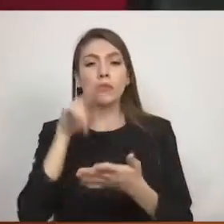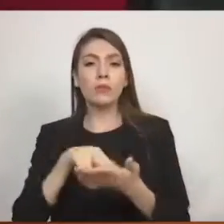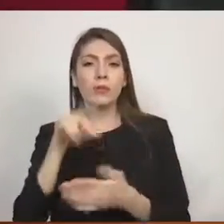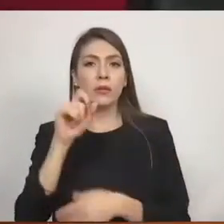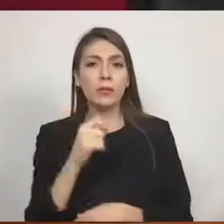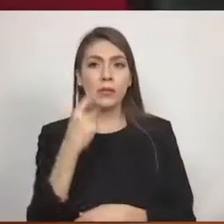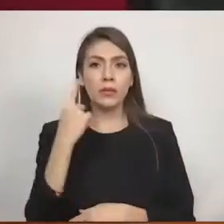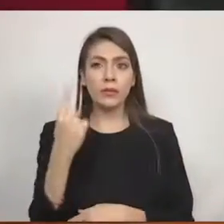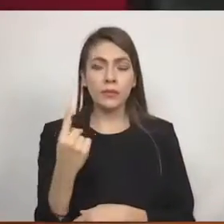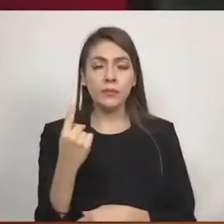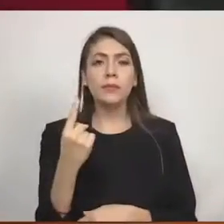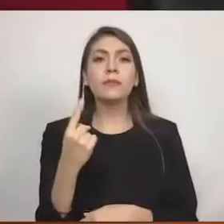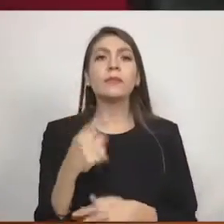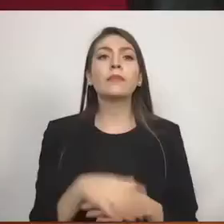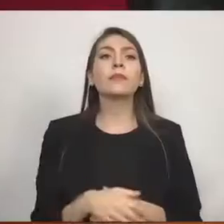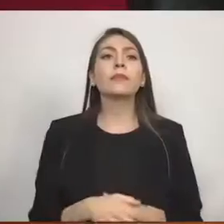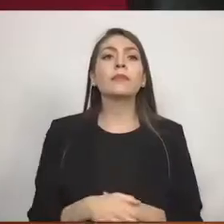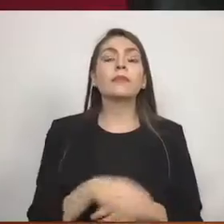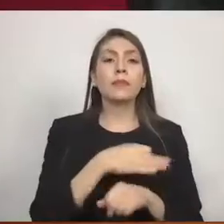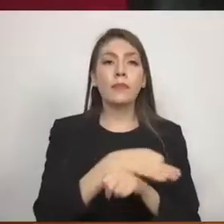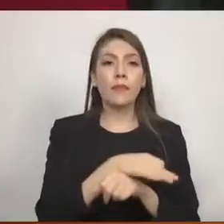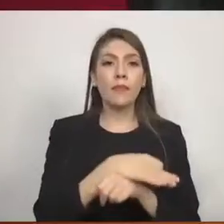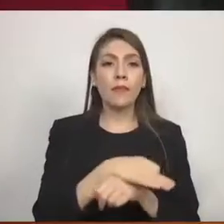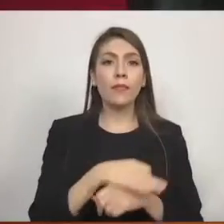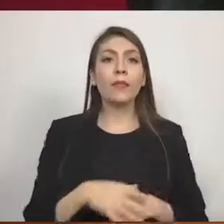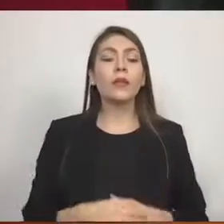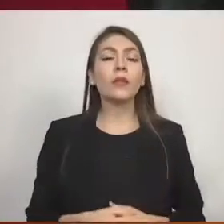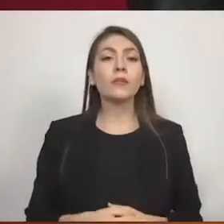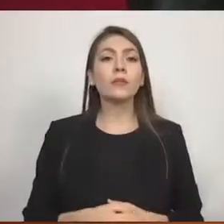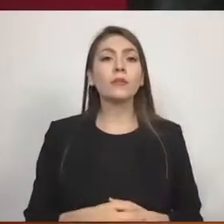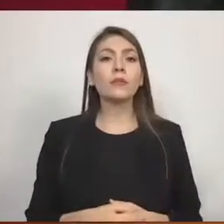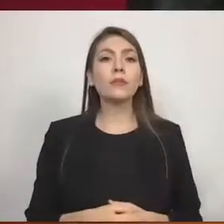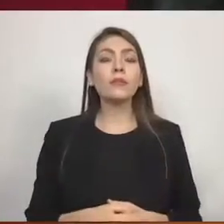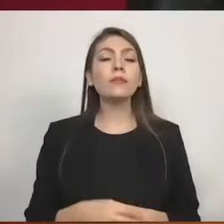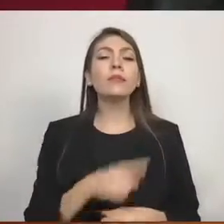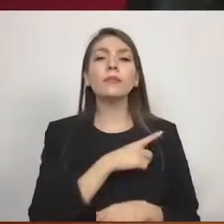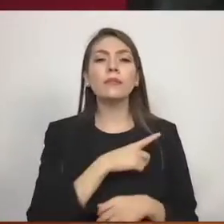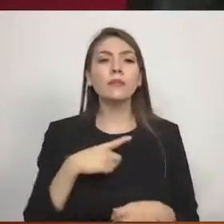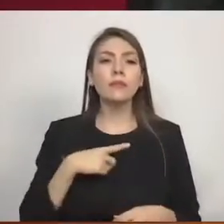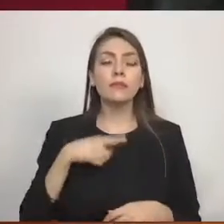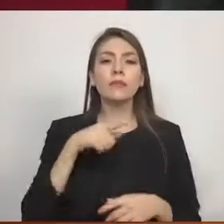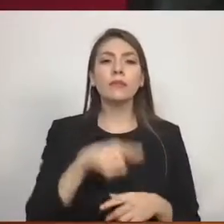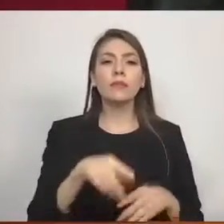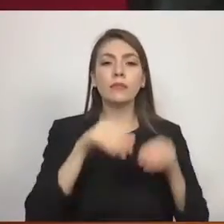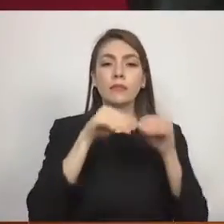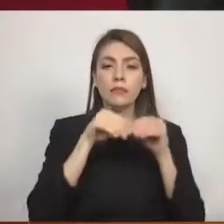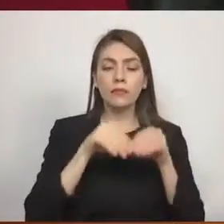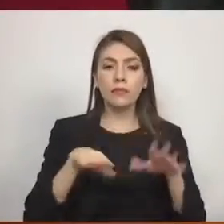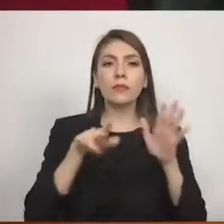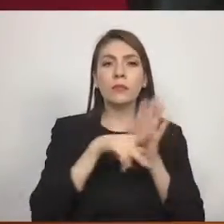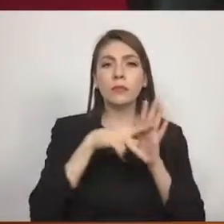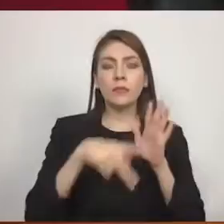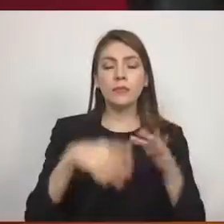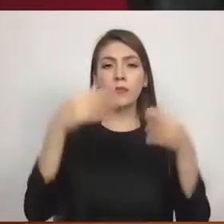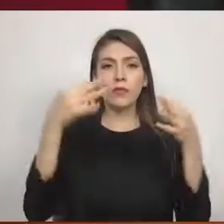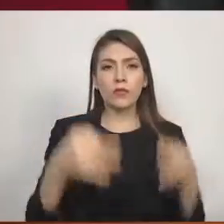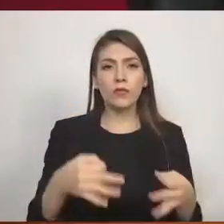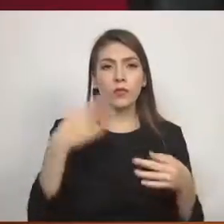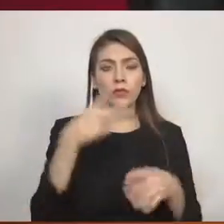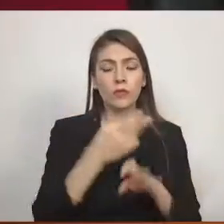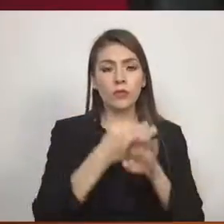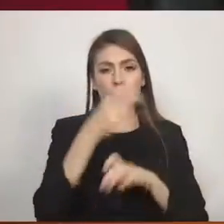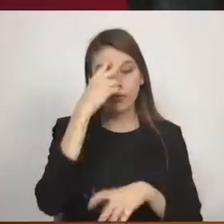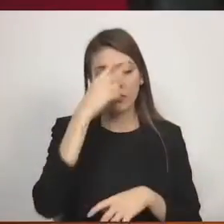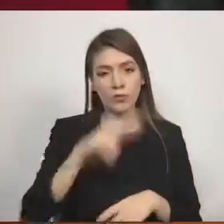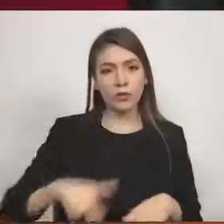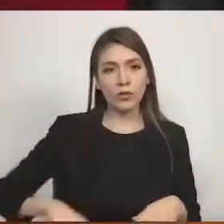Transitorios. Primero, publiques el presente decreto en el periódico oficial Gaceta de Gobierno. Segundo,